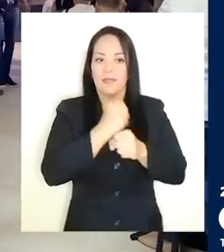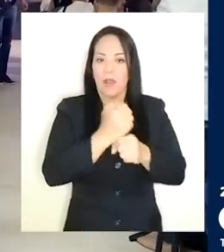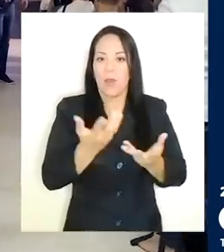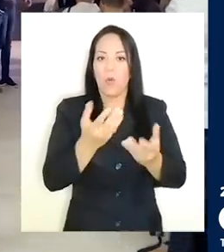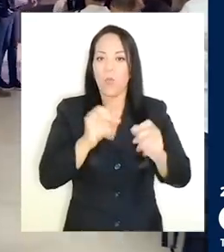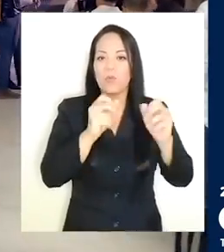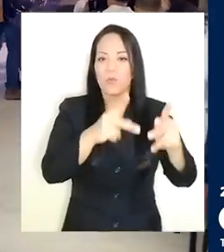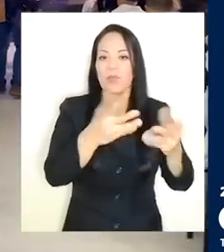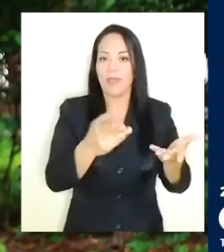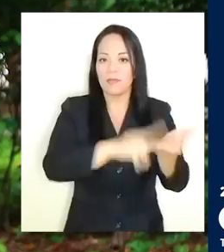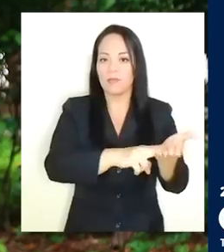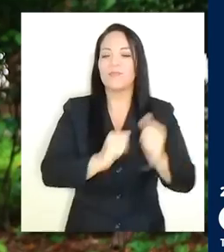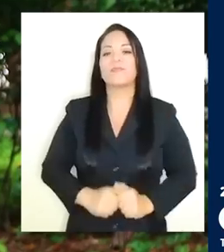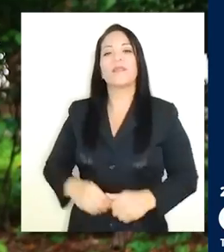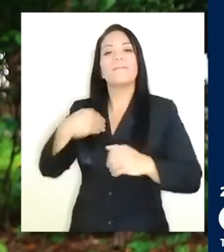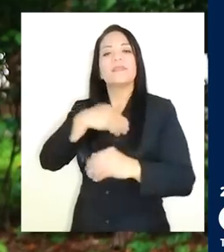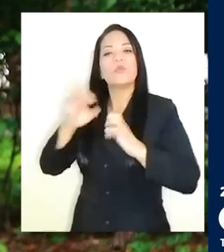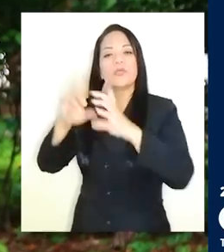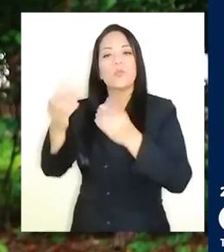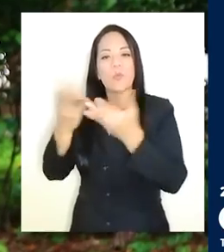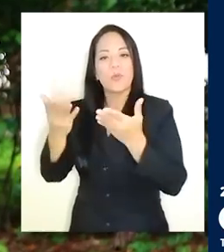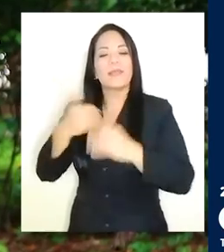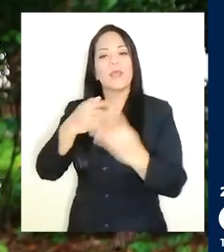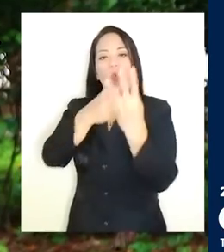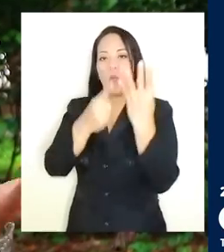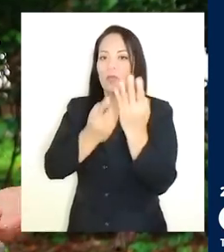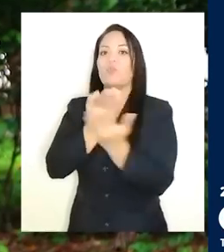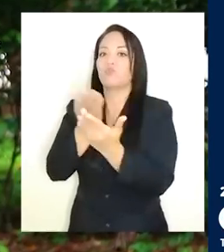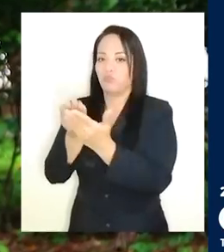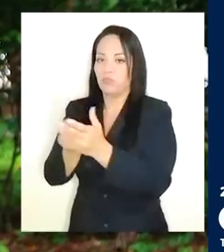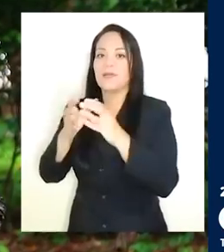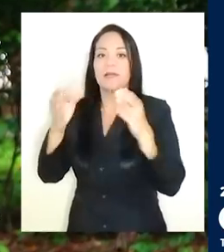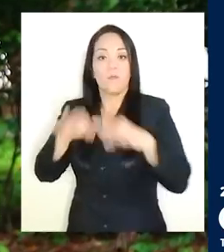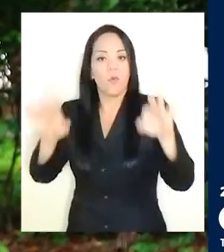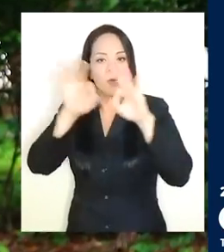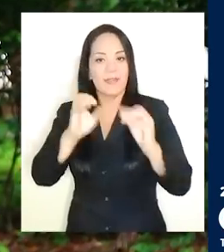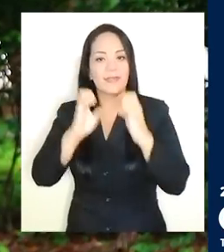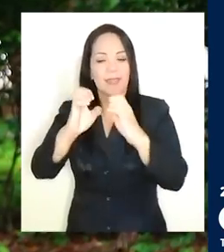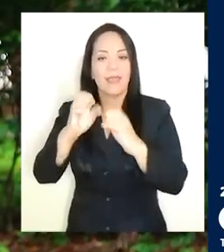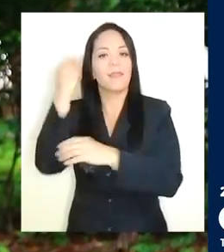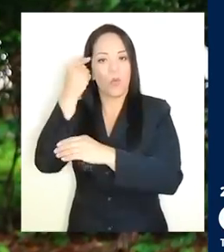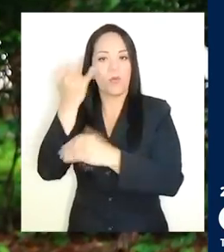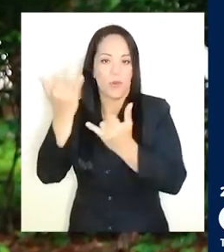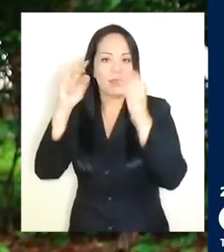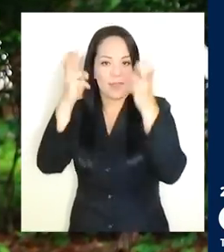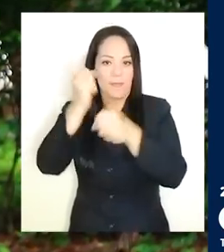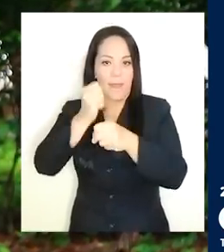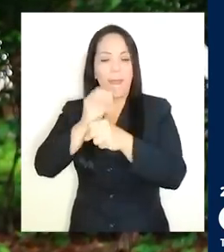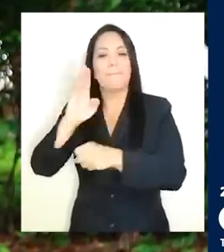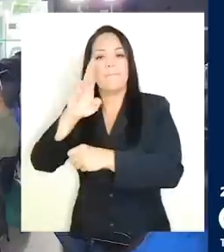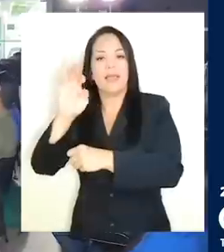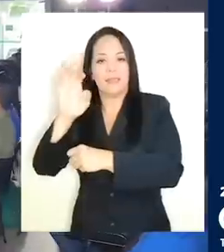tener acceso a las oportunidades de empleo. El Ministerio de Educación Pública tiene cuatro grandes contribuciones hacia la Estrategia del Gobierno de la Empleabilidad,